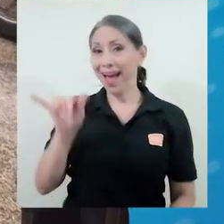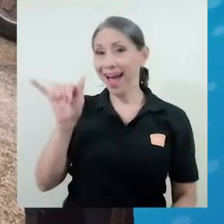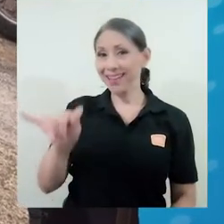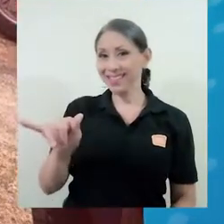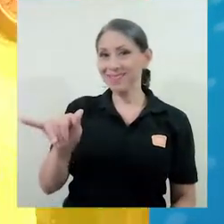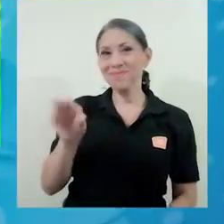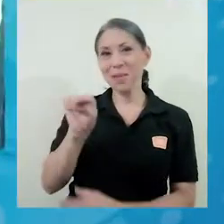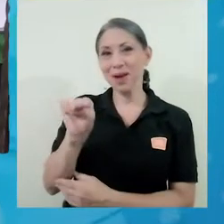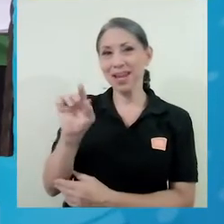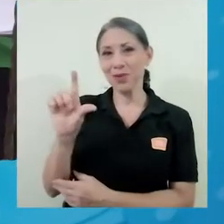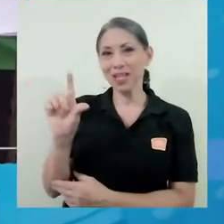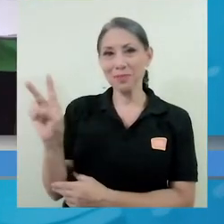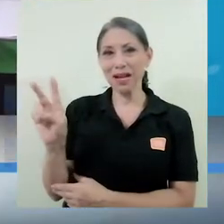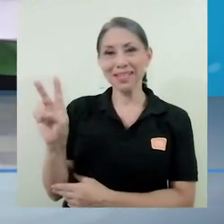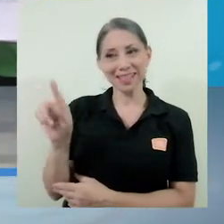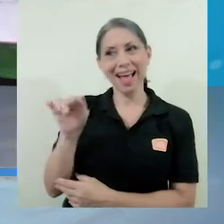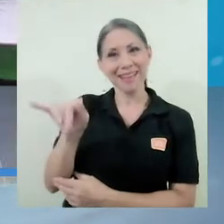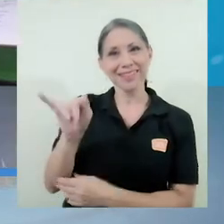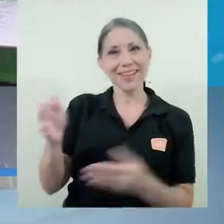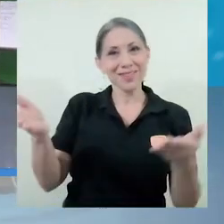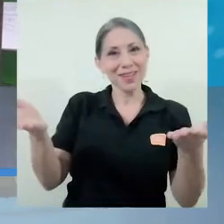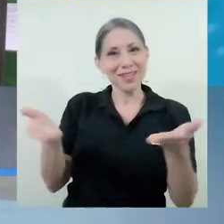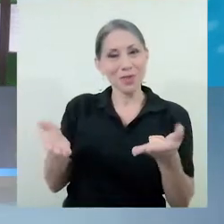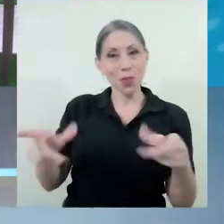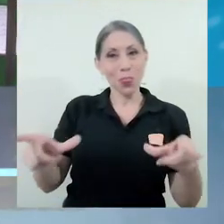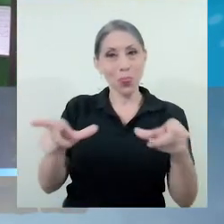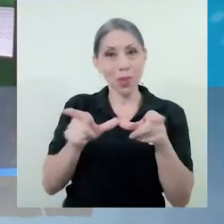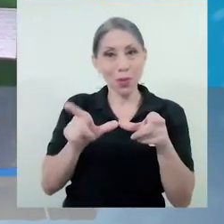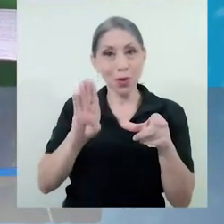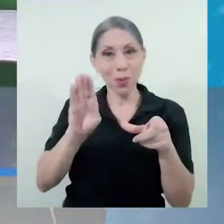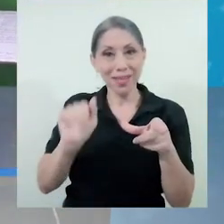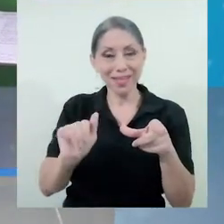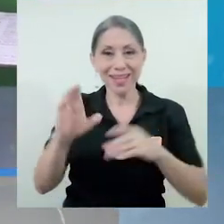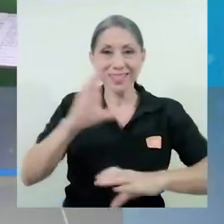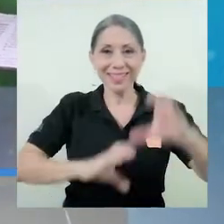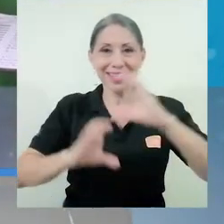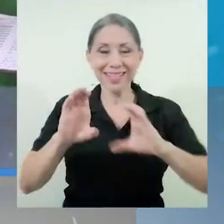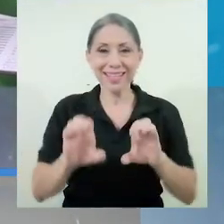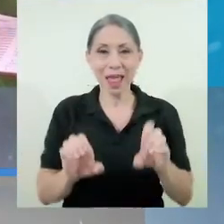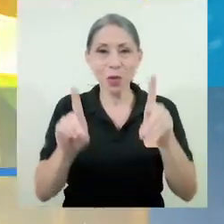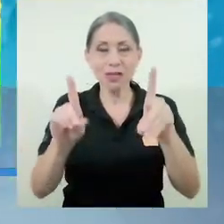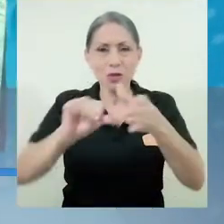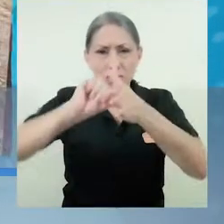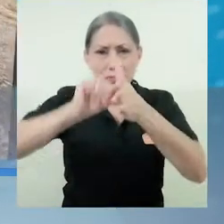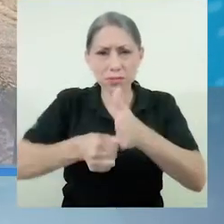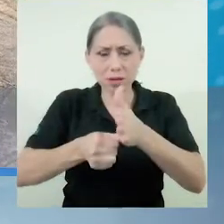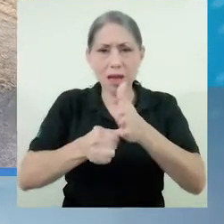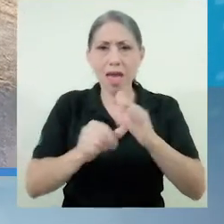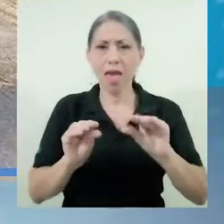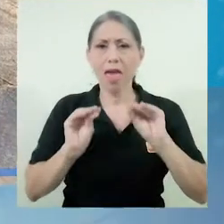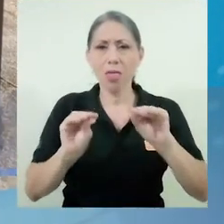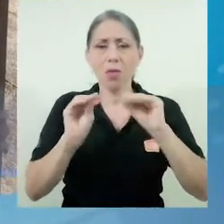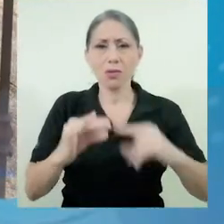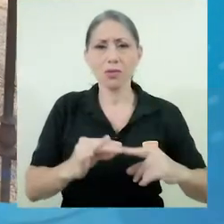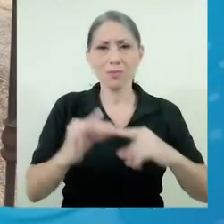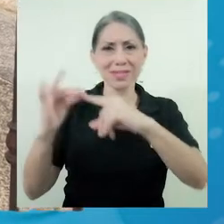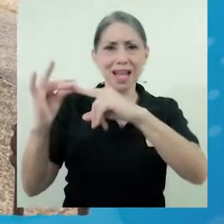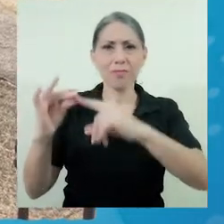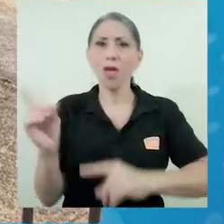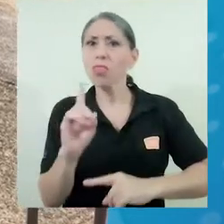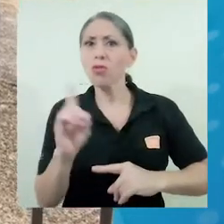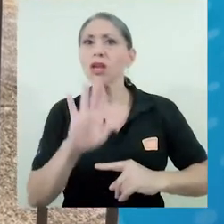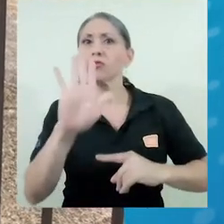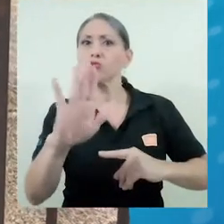Así recibió María Lourdes Vargas su título de bachillerato en Ciencias de la Educación con énfasis en Educación Especial,